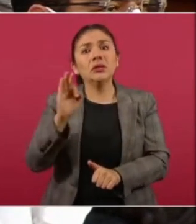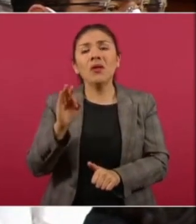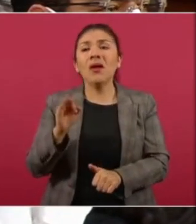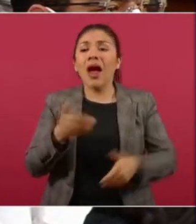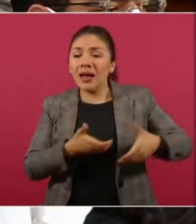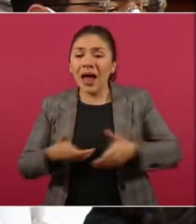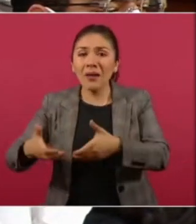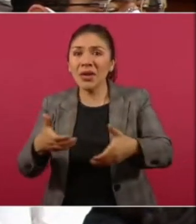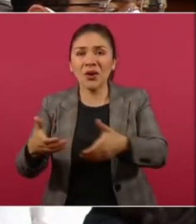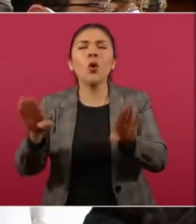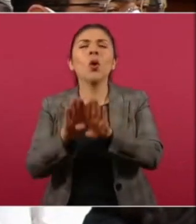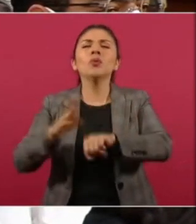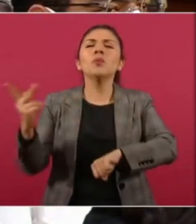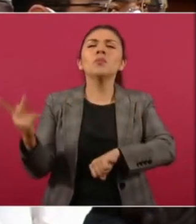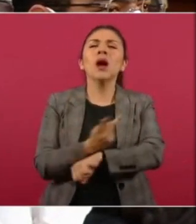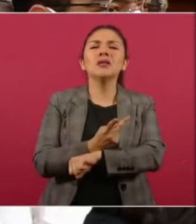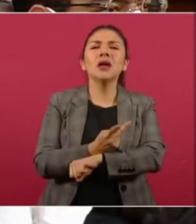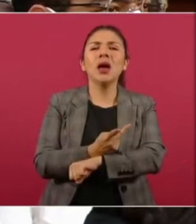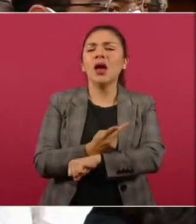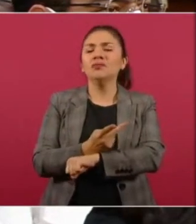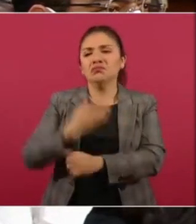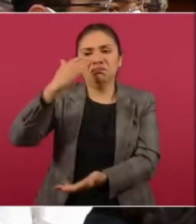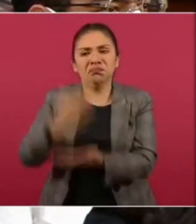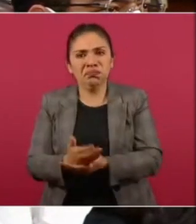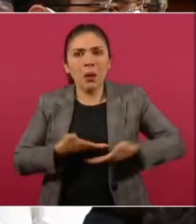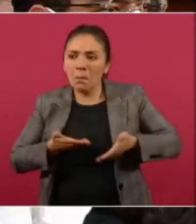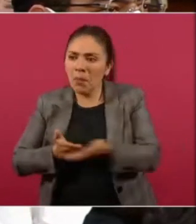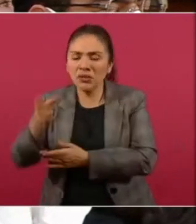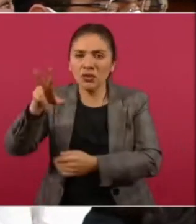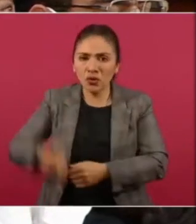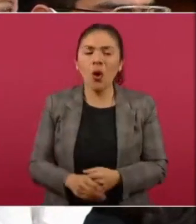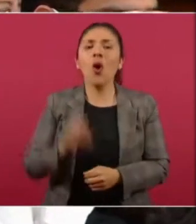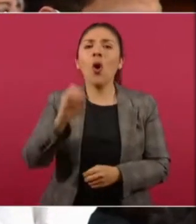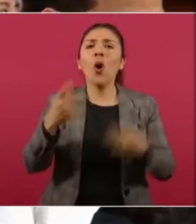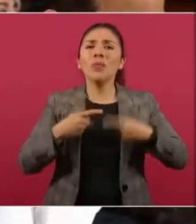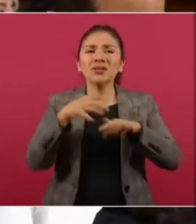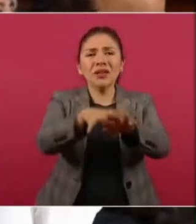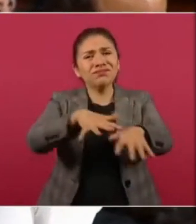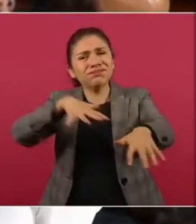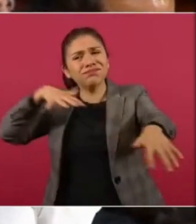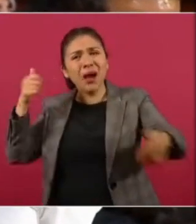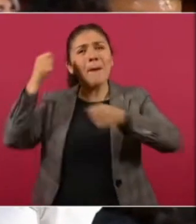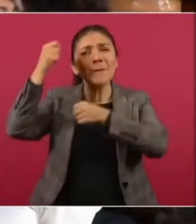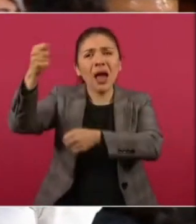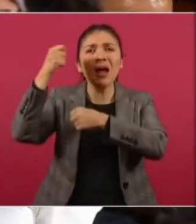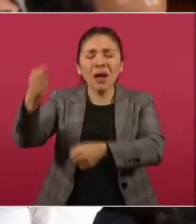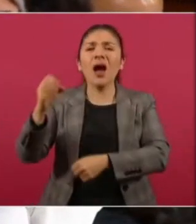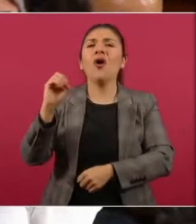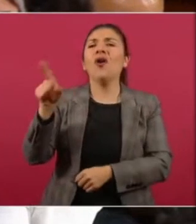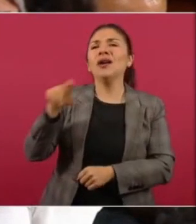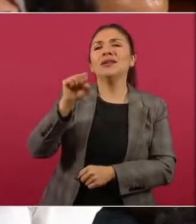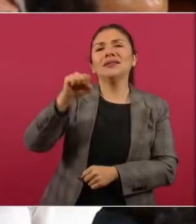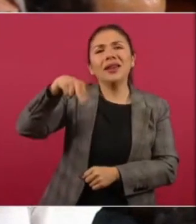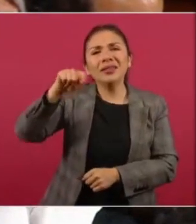encontraba al lado le decía deja hablar, con señas le decía a la reportera deja hablar al presidente, ya te dio la